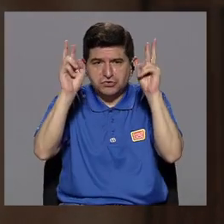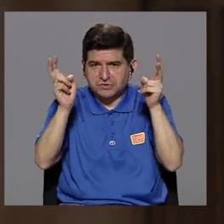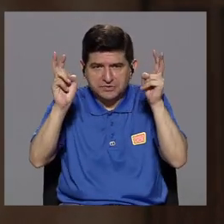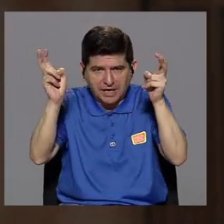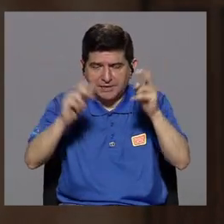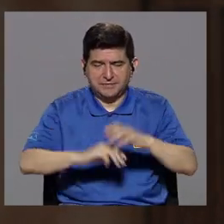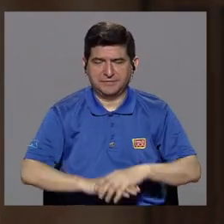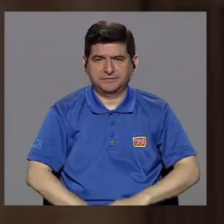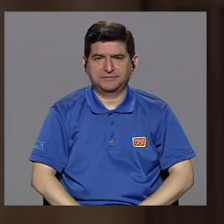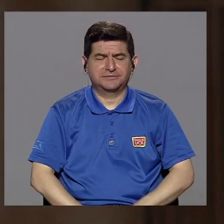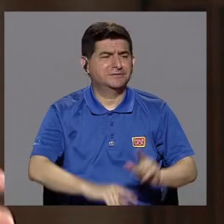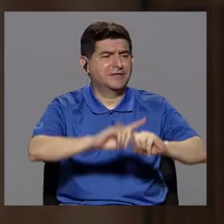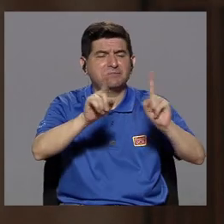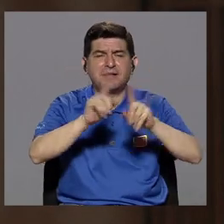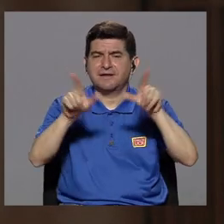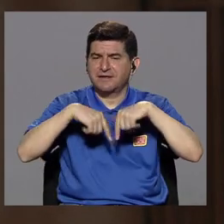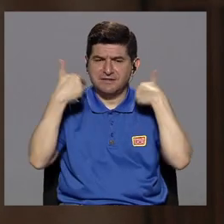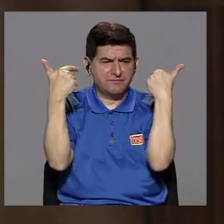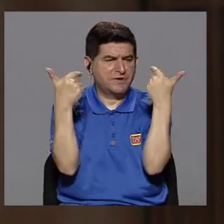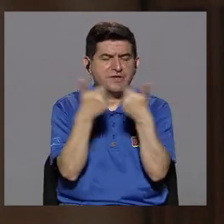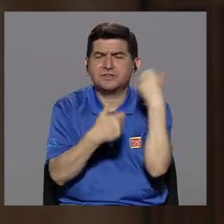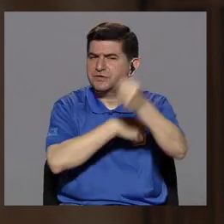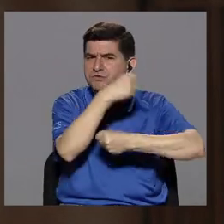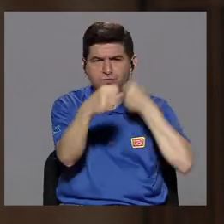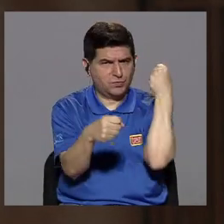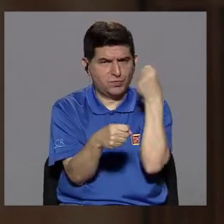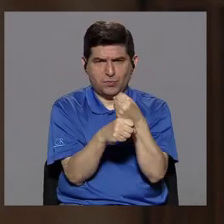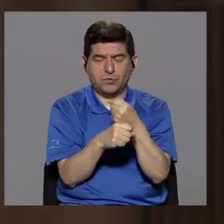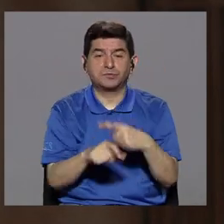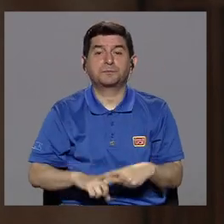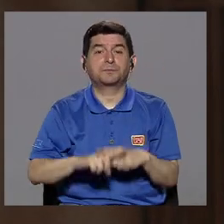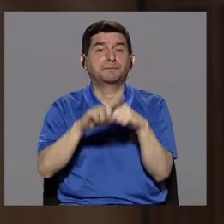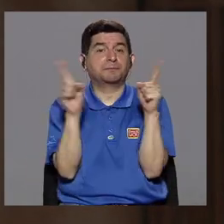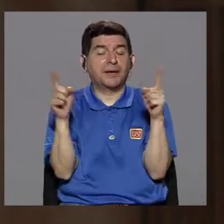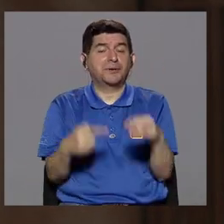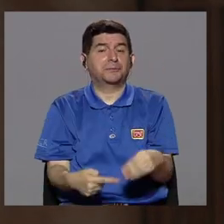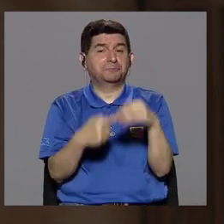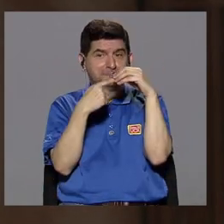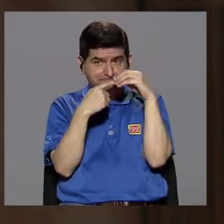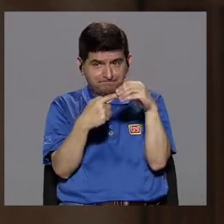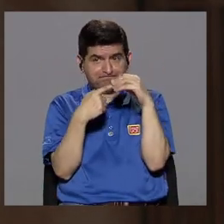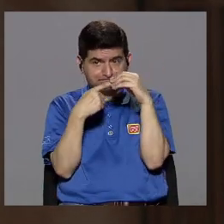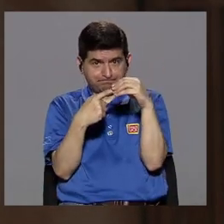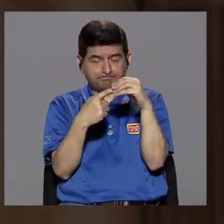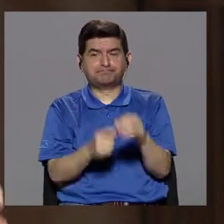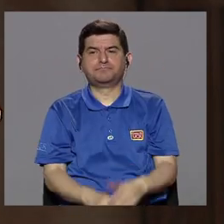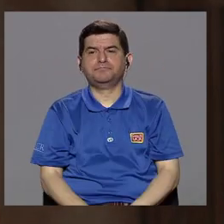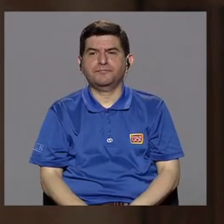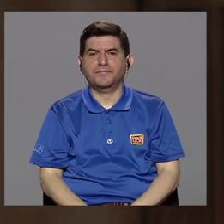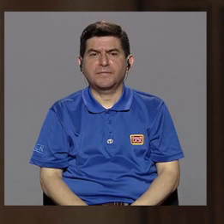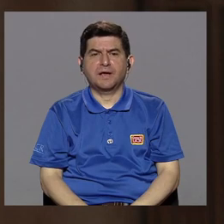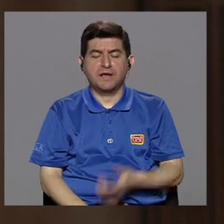distintos grupos de edad, pero principalmente tenemos que circunscribirnos